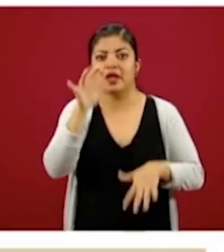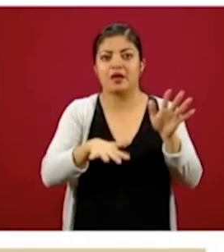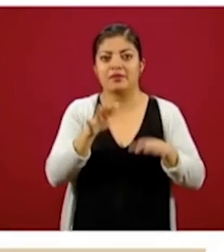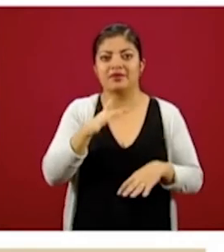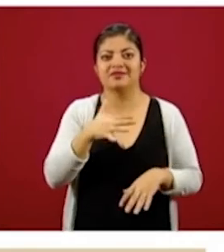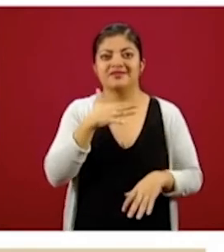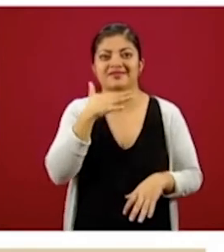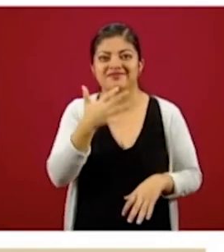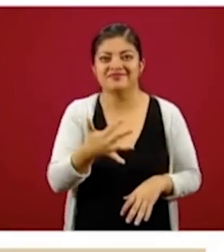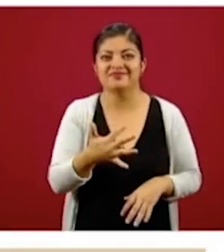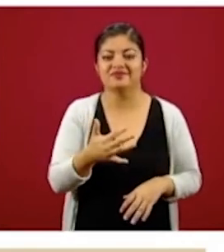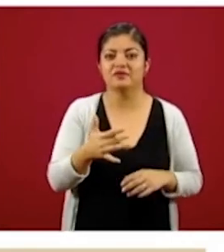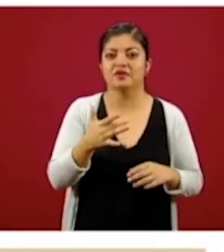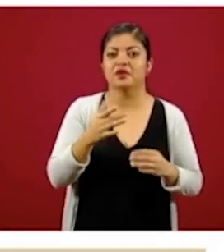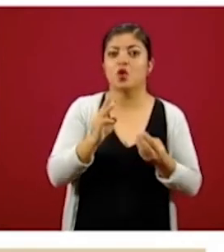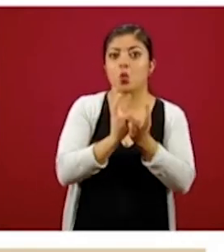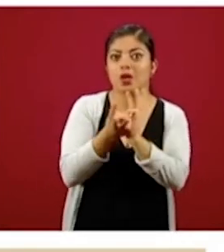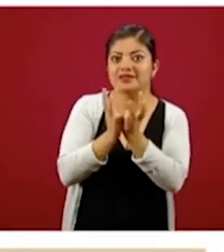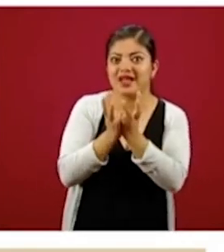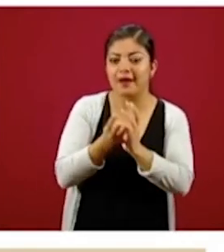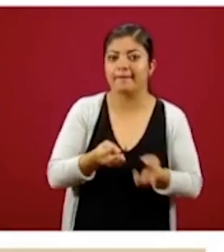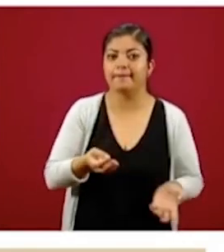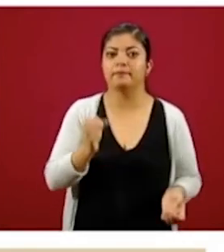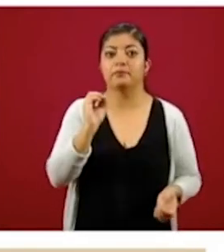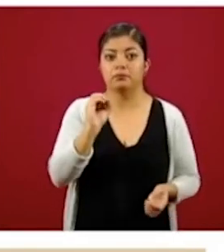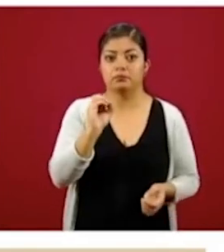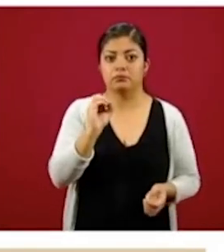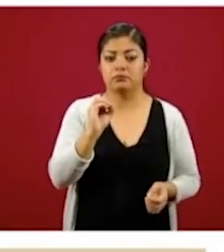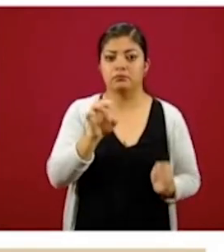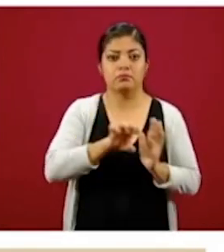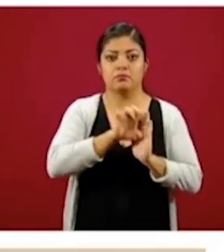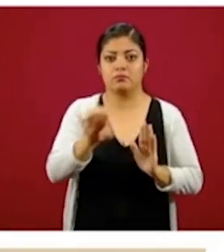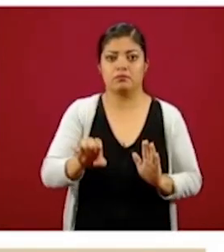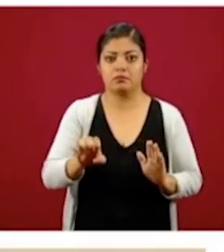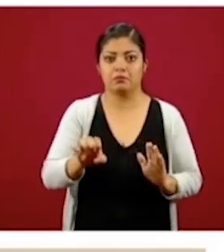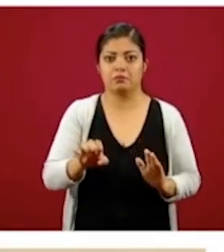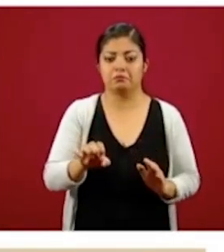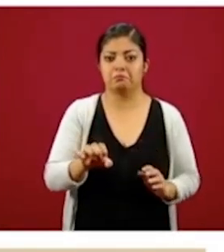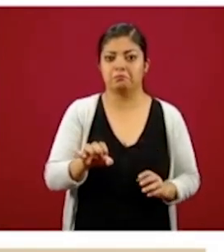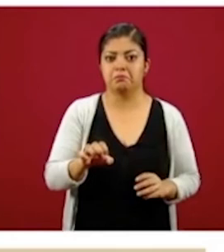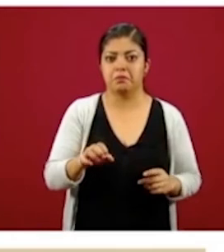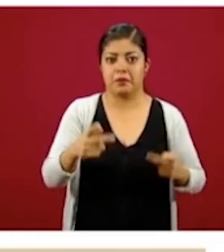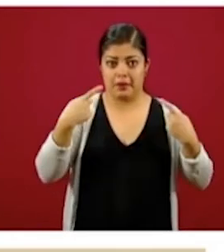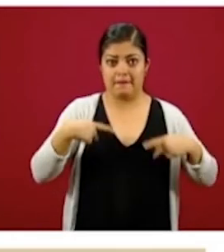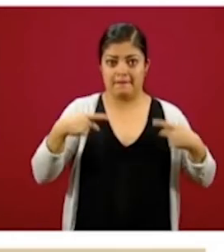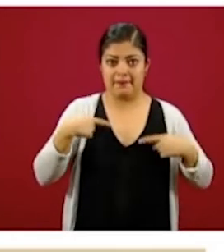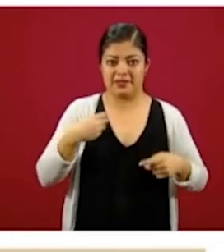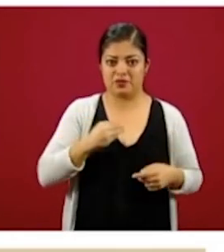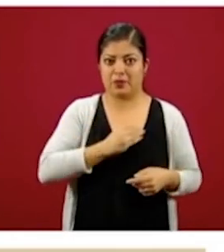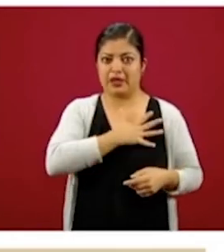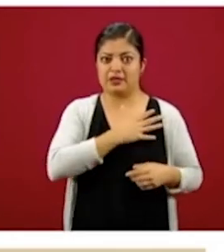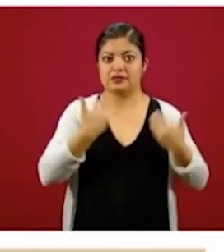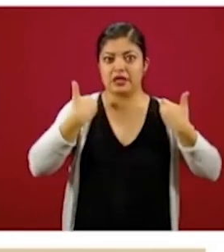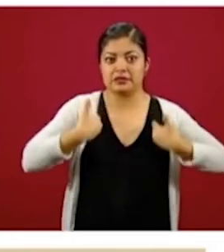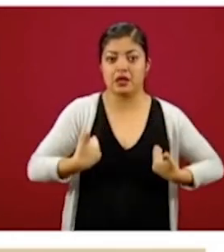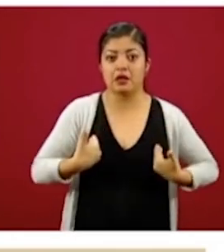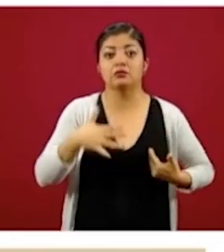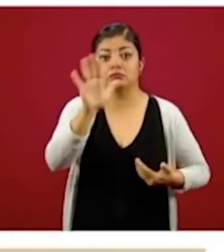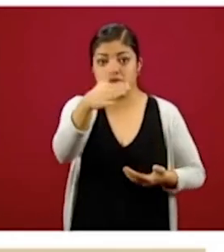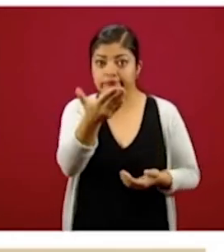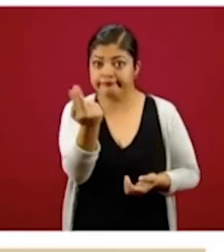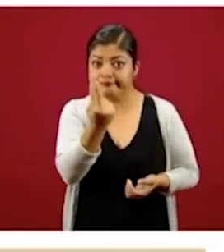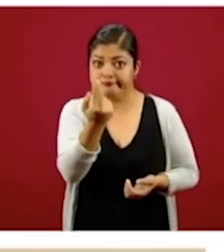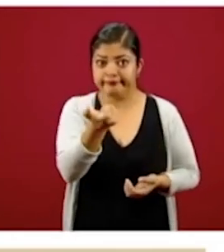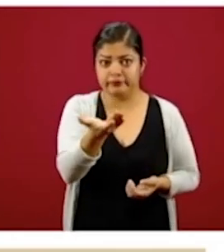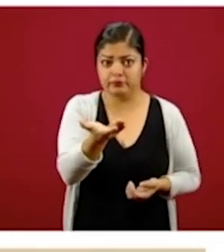vía WhatsApp, o no acude alguien con un chaleco con nuestra entidad y pidiendo un recurso.